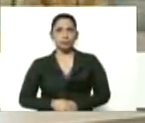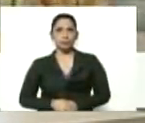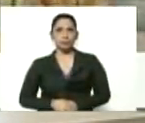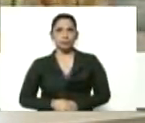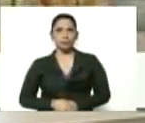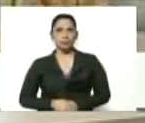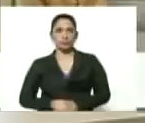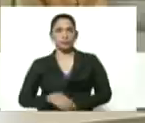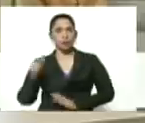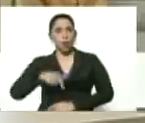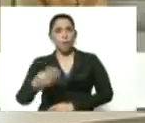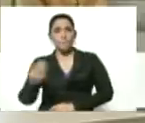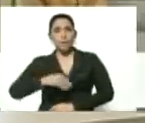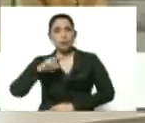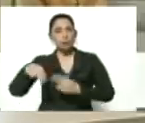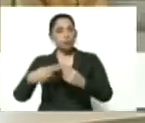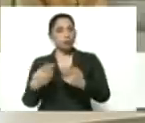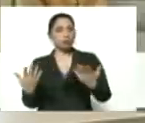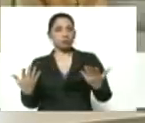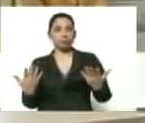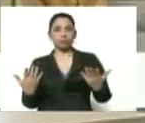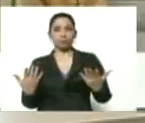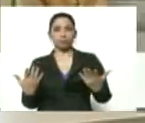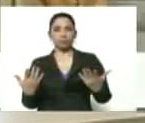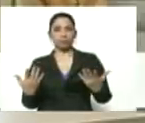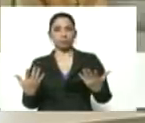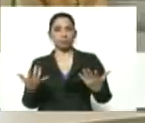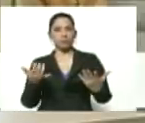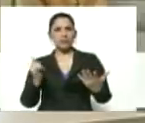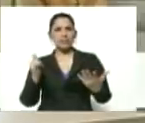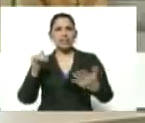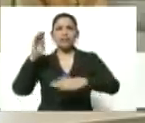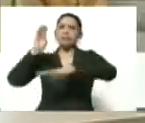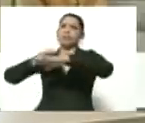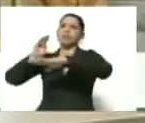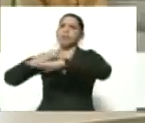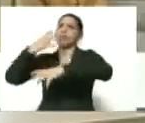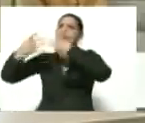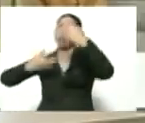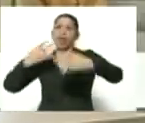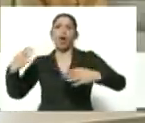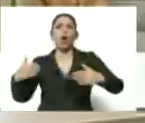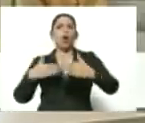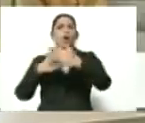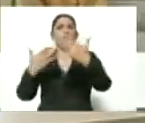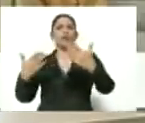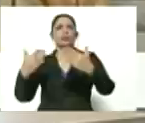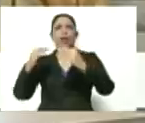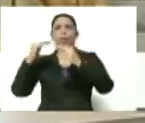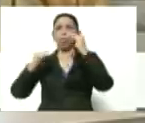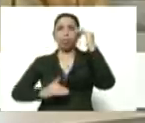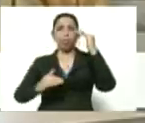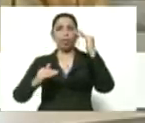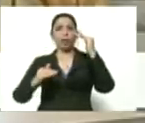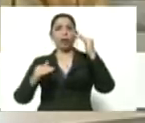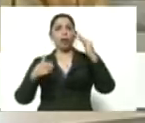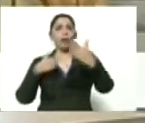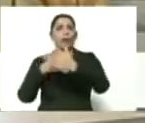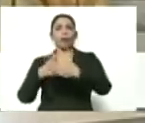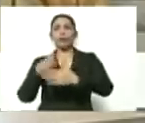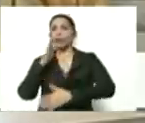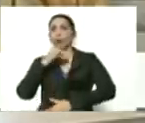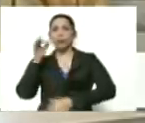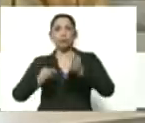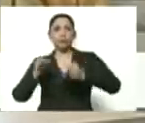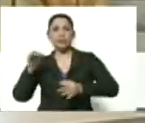hoy más que nunca hay un clamor mundial contra la desigualdad la injusticia contra la especulación